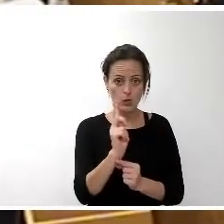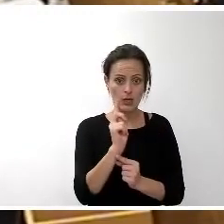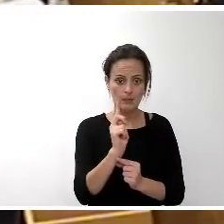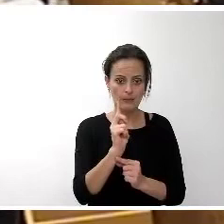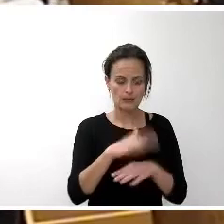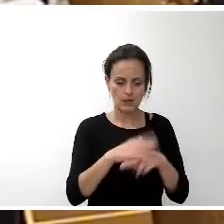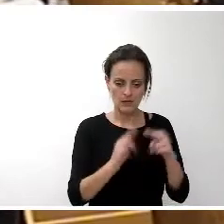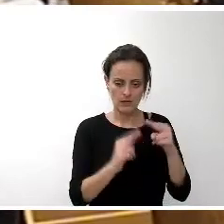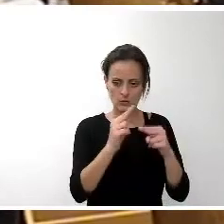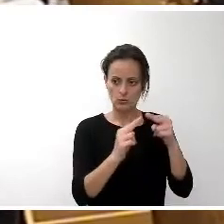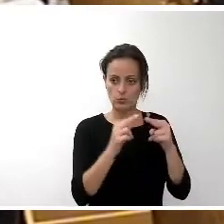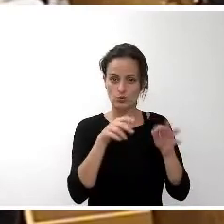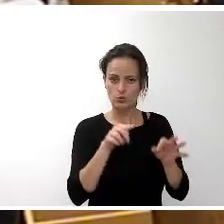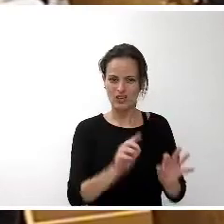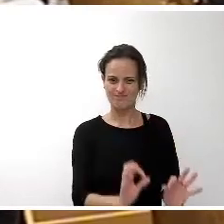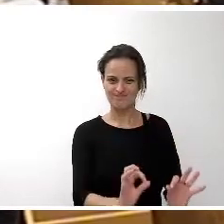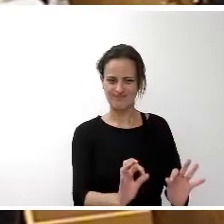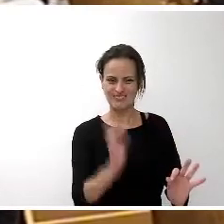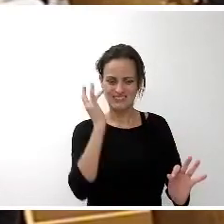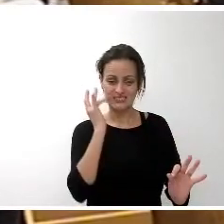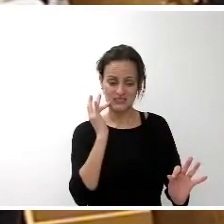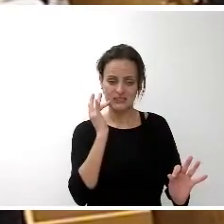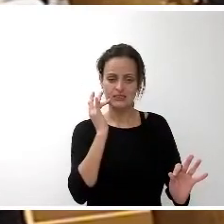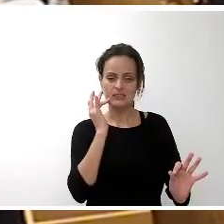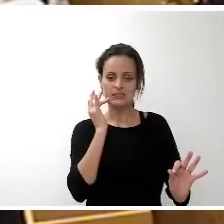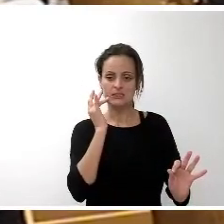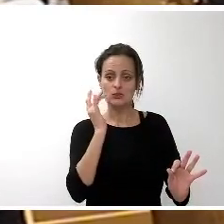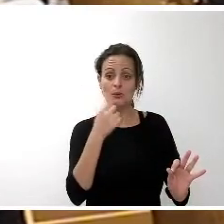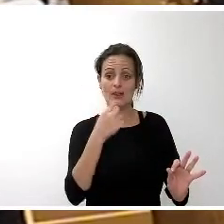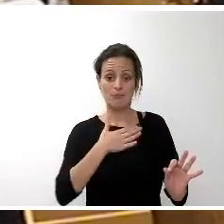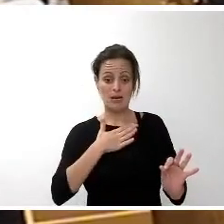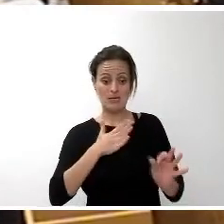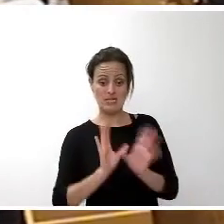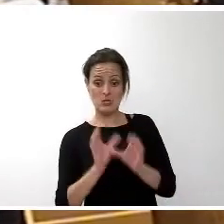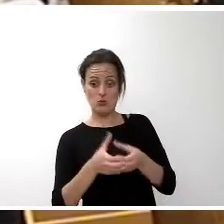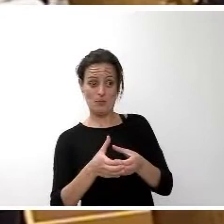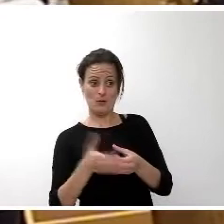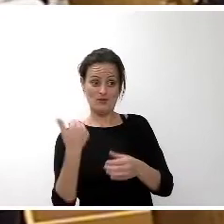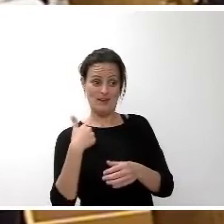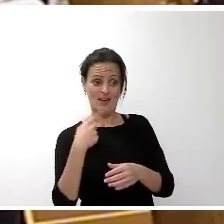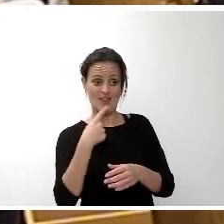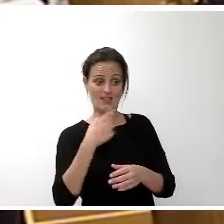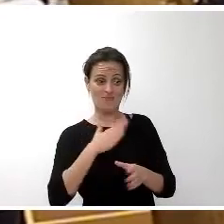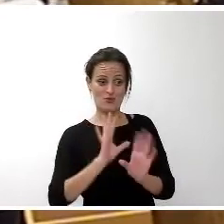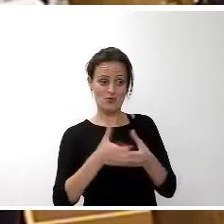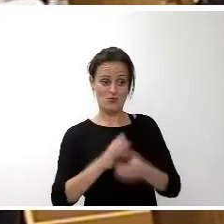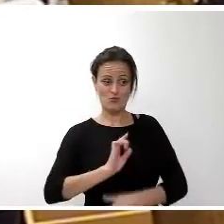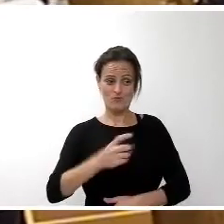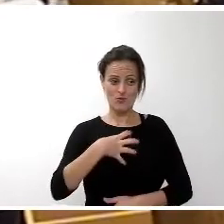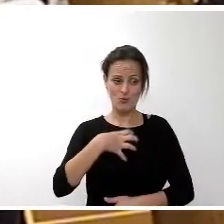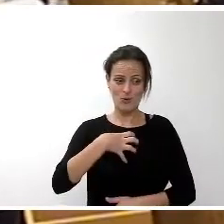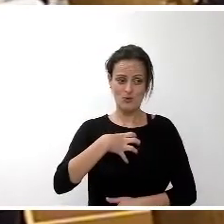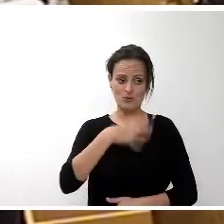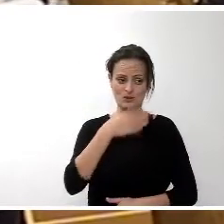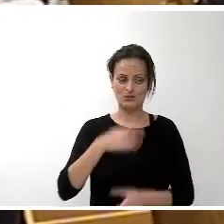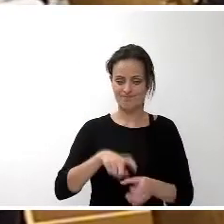esa infraestructura que para para bueno iba a decir para mi grupo pero ya no puedo decir para mi grupo o sea que para el